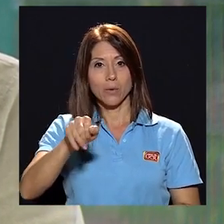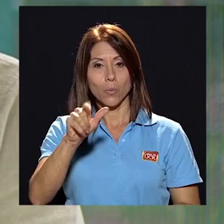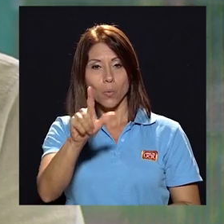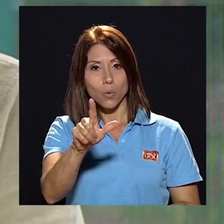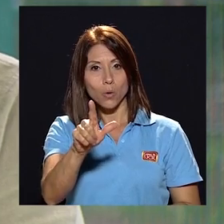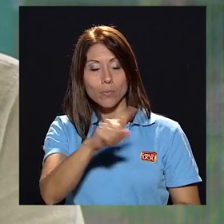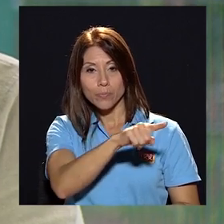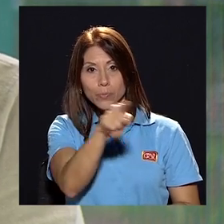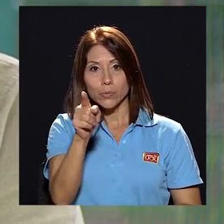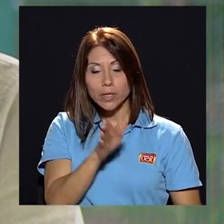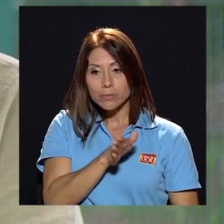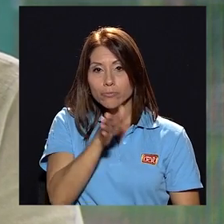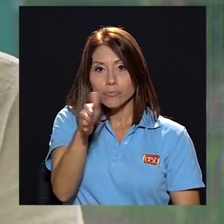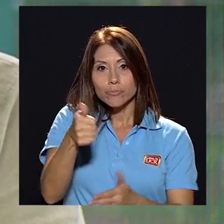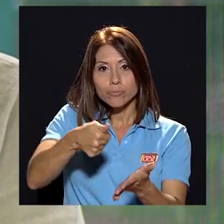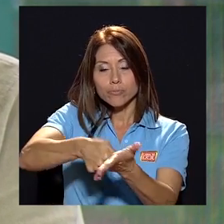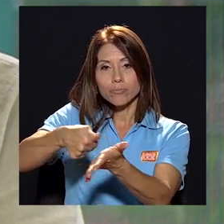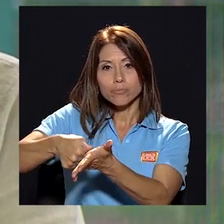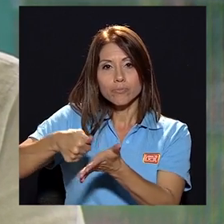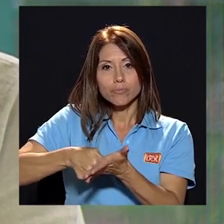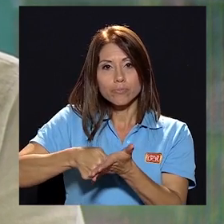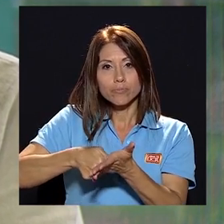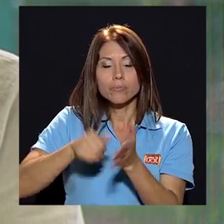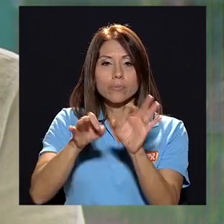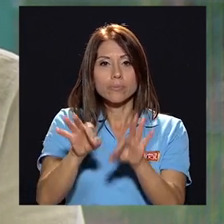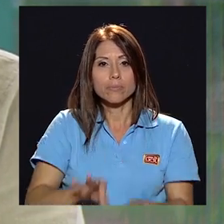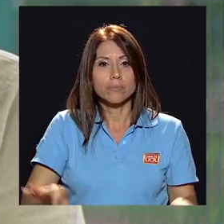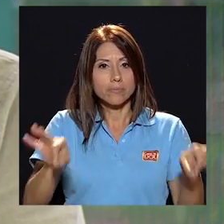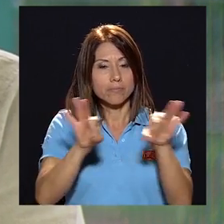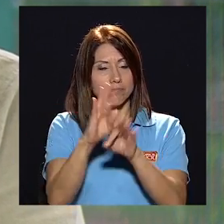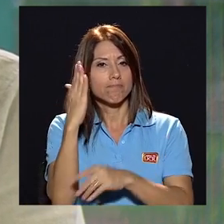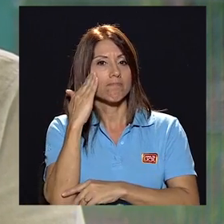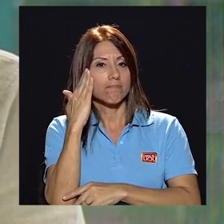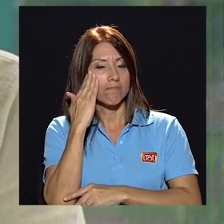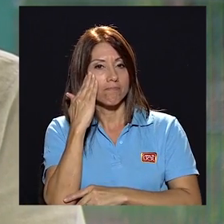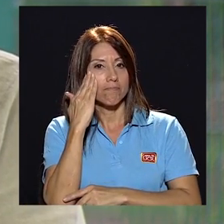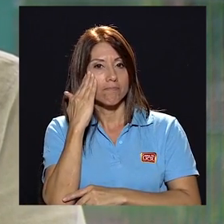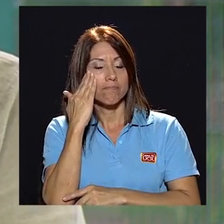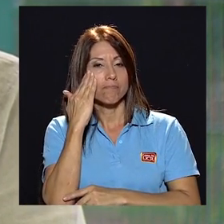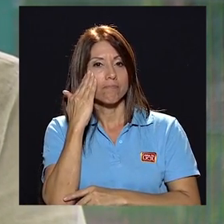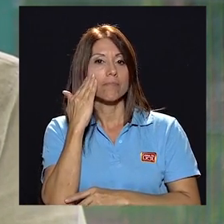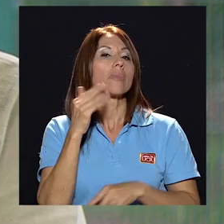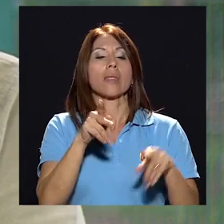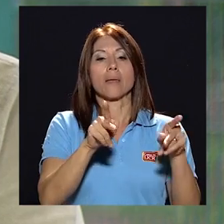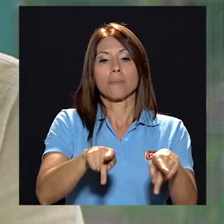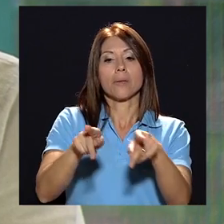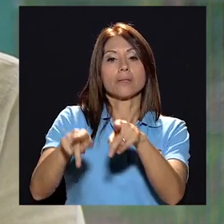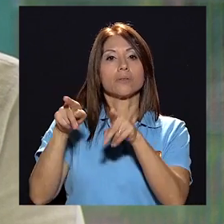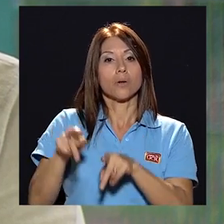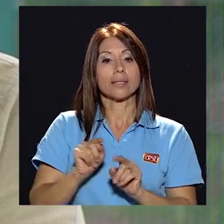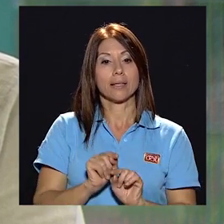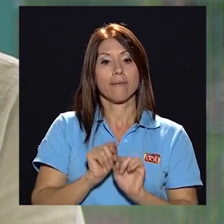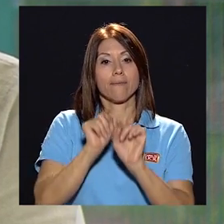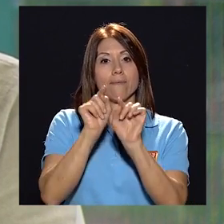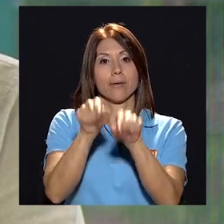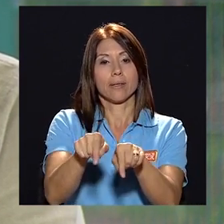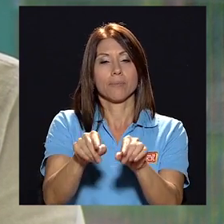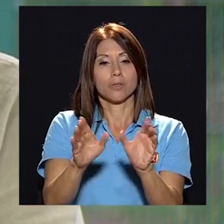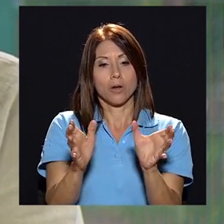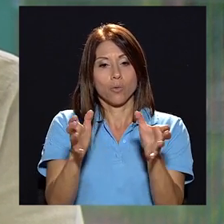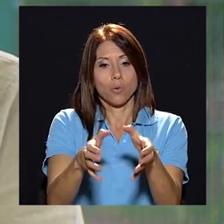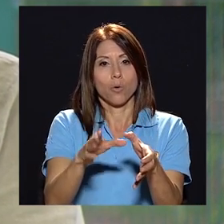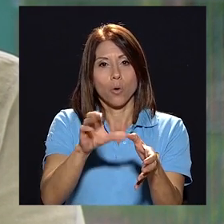de julio realmente acudan a la votación es importante tener claro de que quienes estemos en el consejo